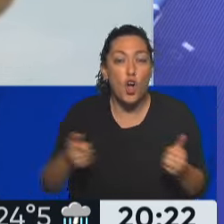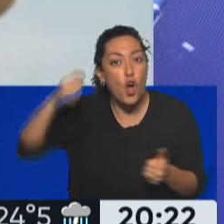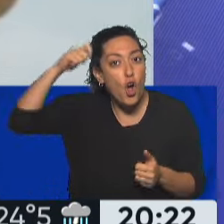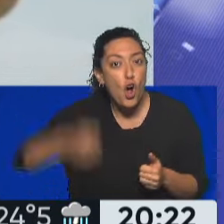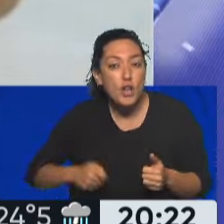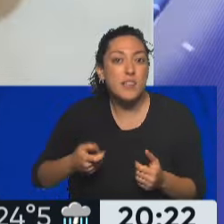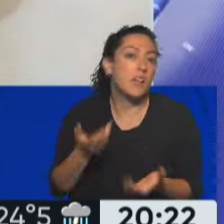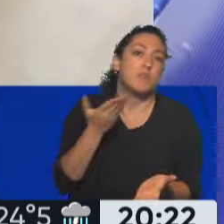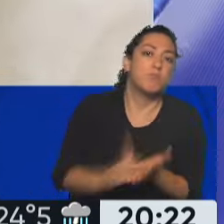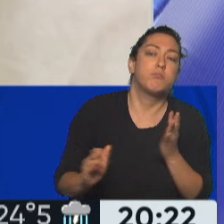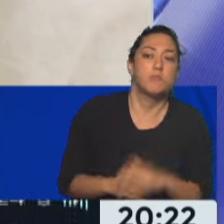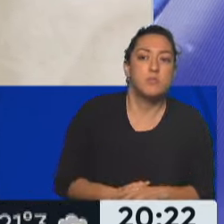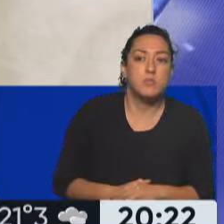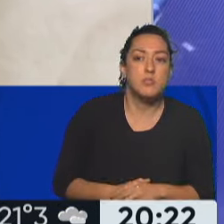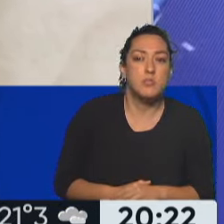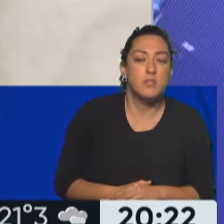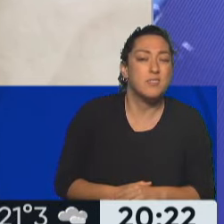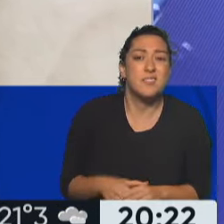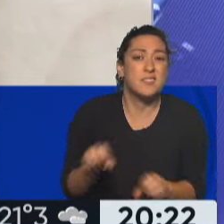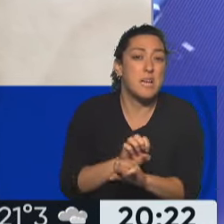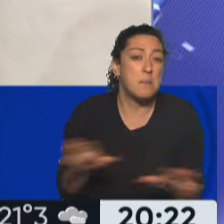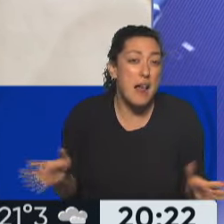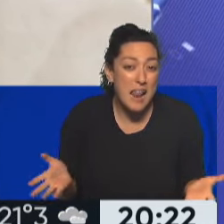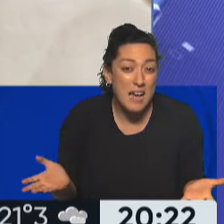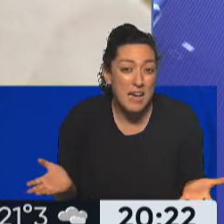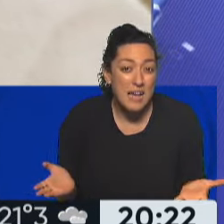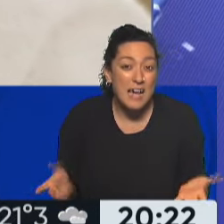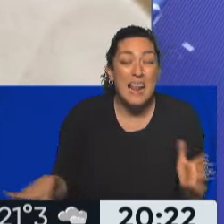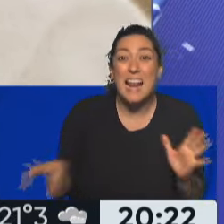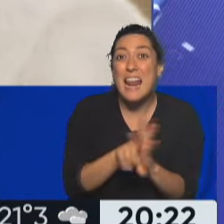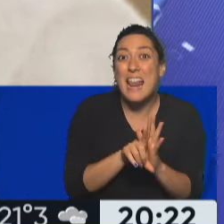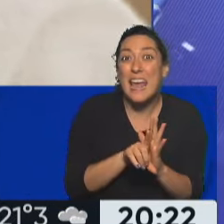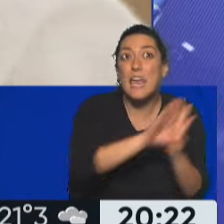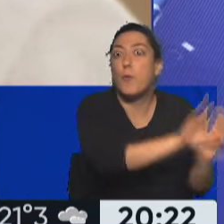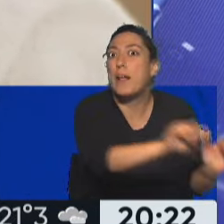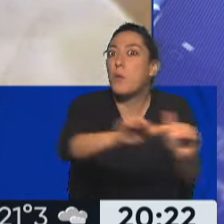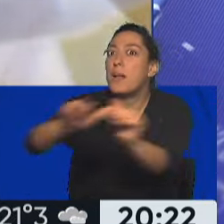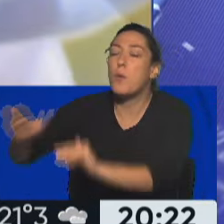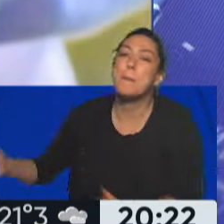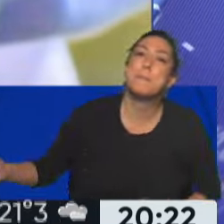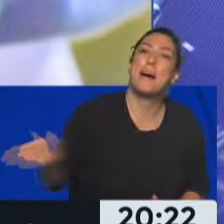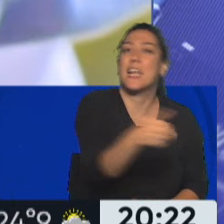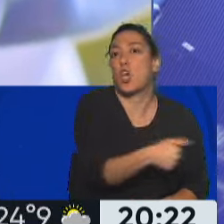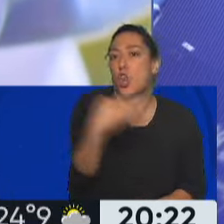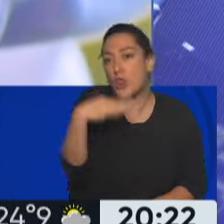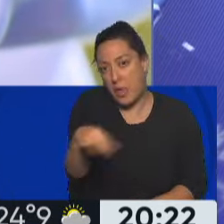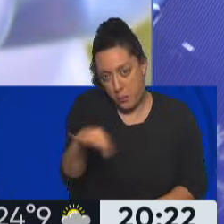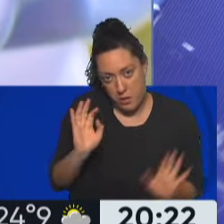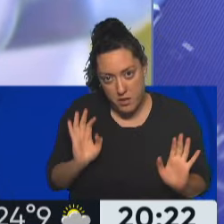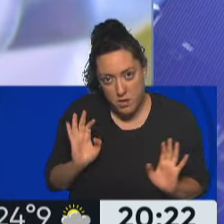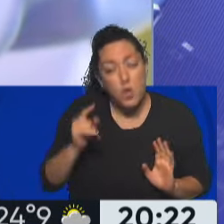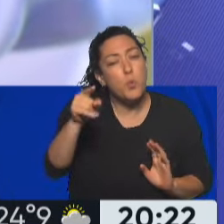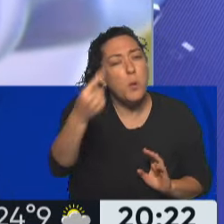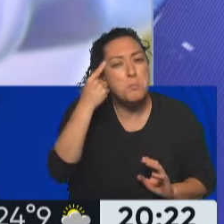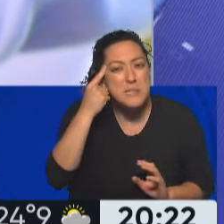o en segunda instancia le dijeron otra? Claro, sí, sí. Bueno, verdad que la ley debe correr para todos. Exacto. Pero vos considerás